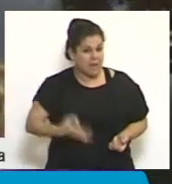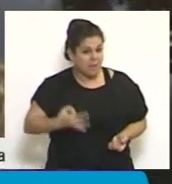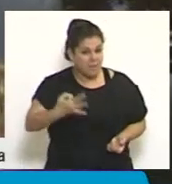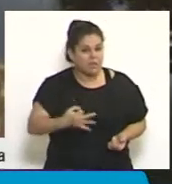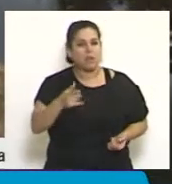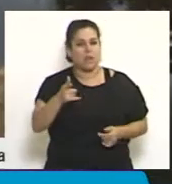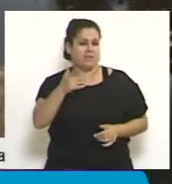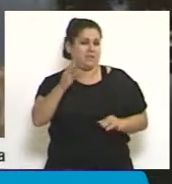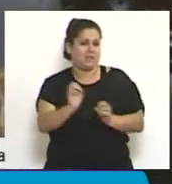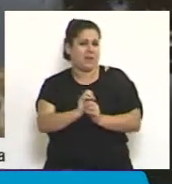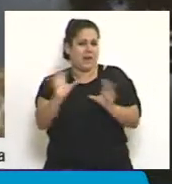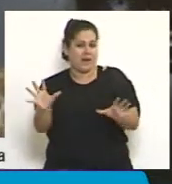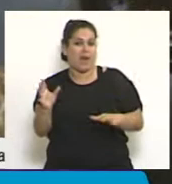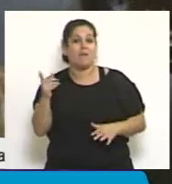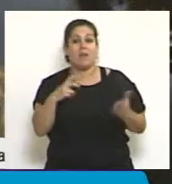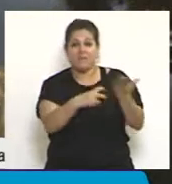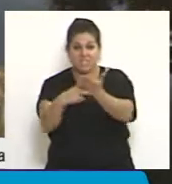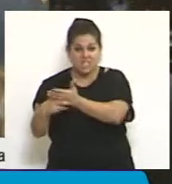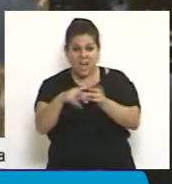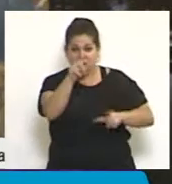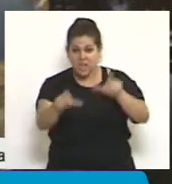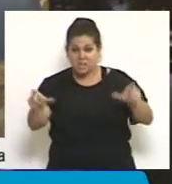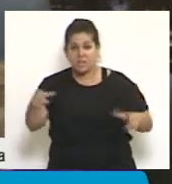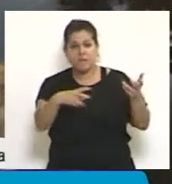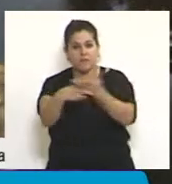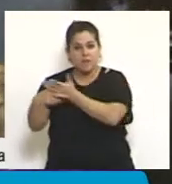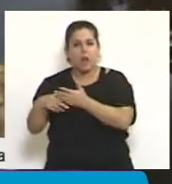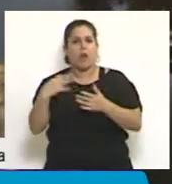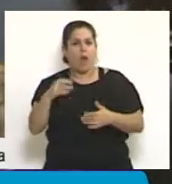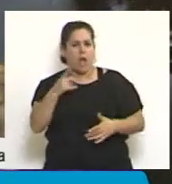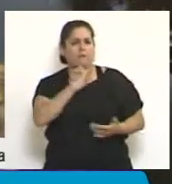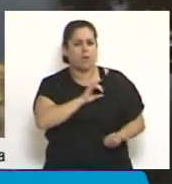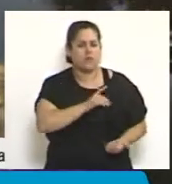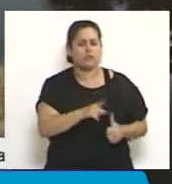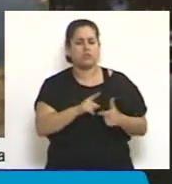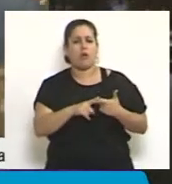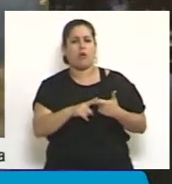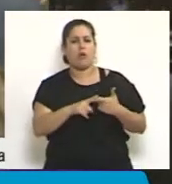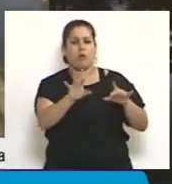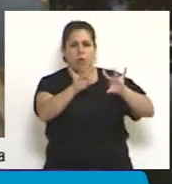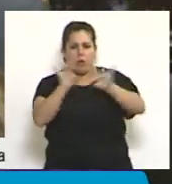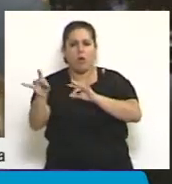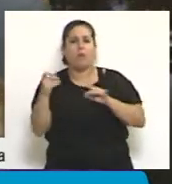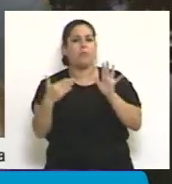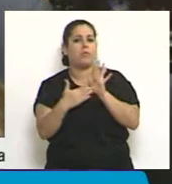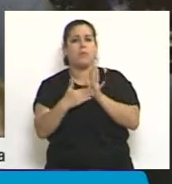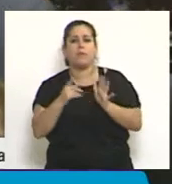Realmente gravísimo. Los fiscales, por ejemplo, son evaluados y valorados por las condenas.